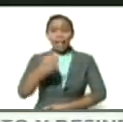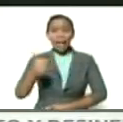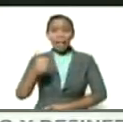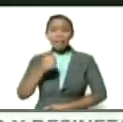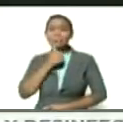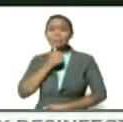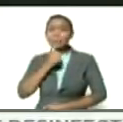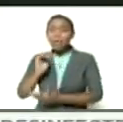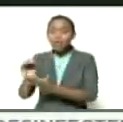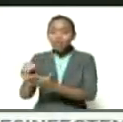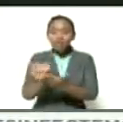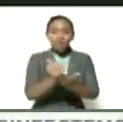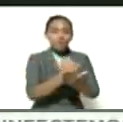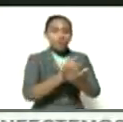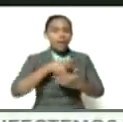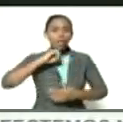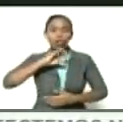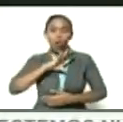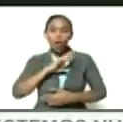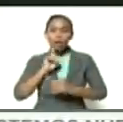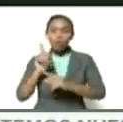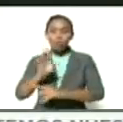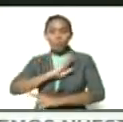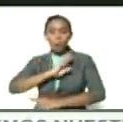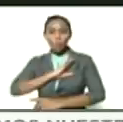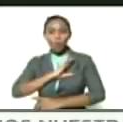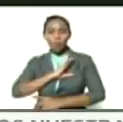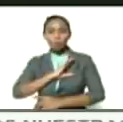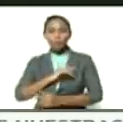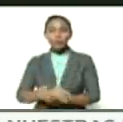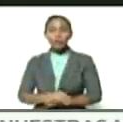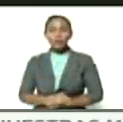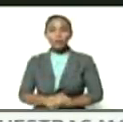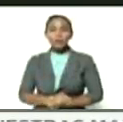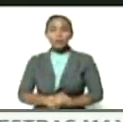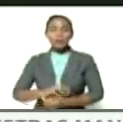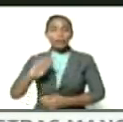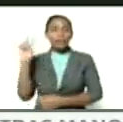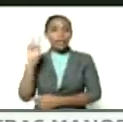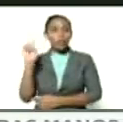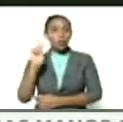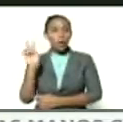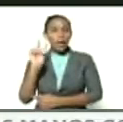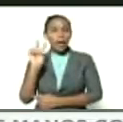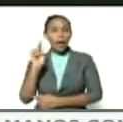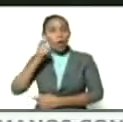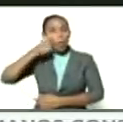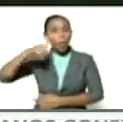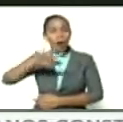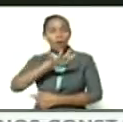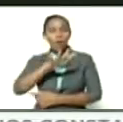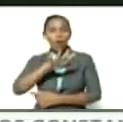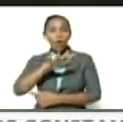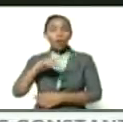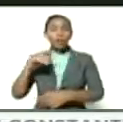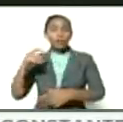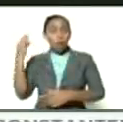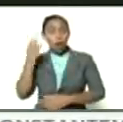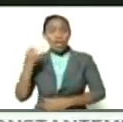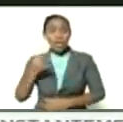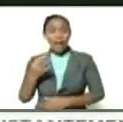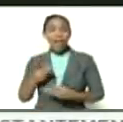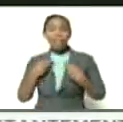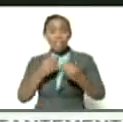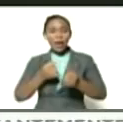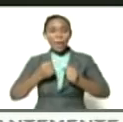su historia y su parte. Venezuela, los pueblos originarios dieron una batalla de más de